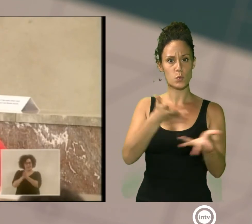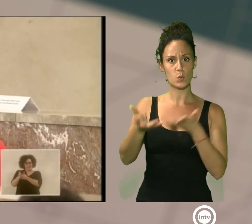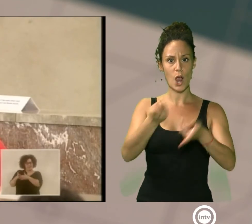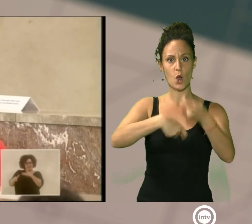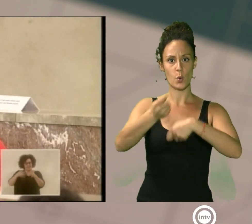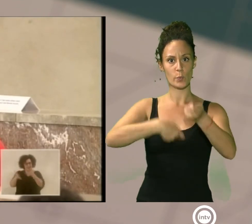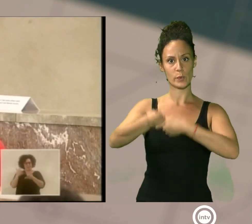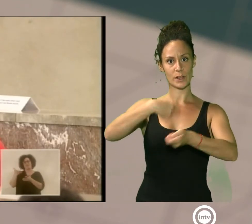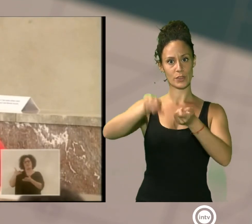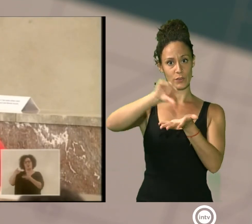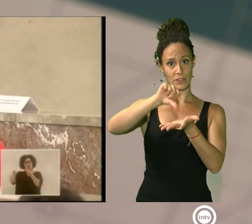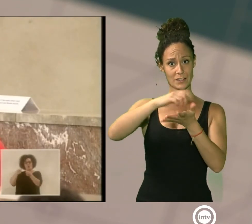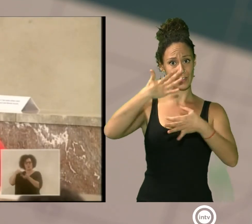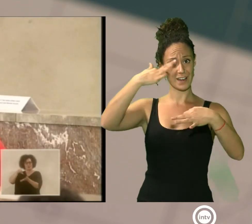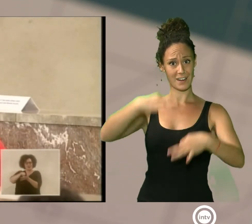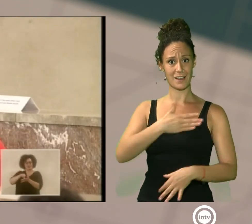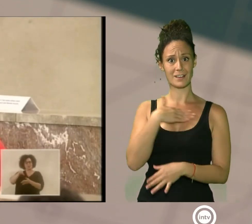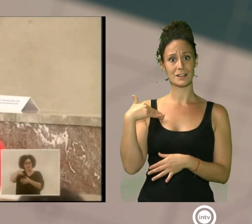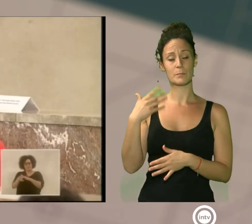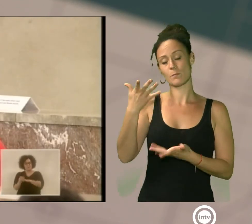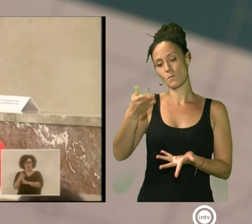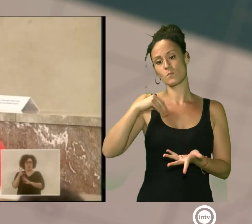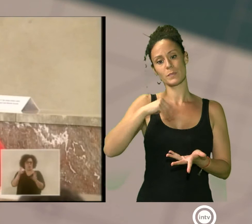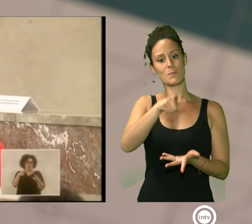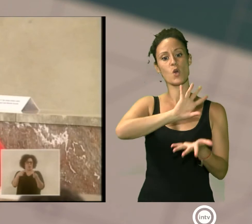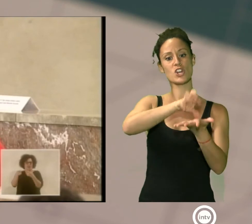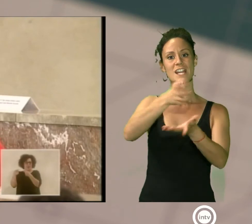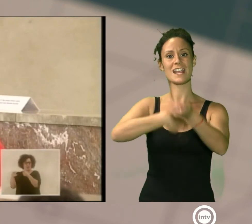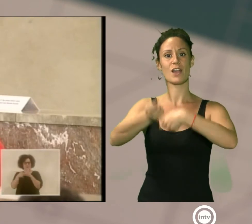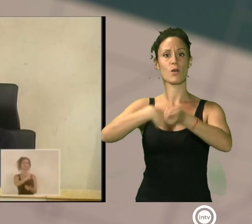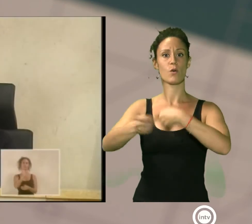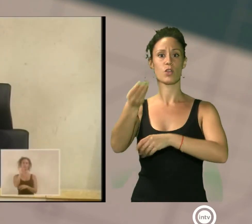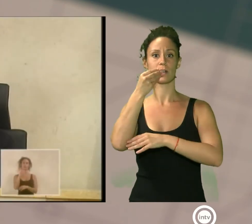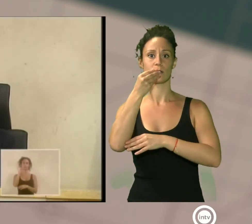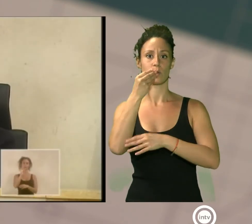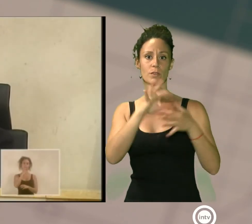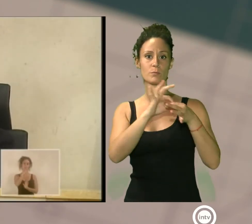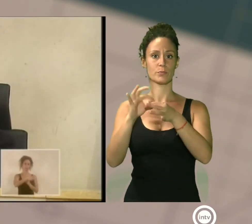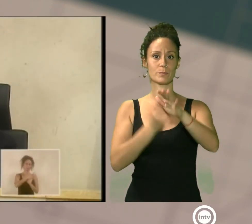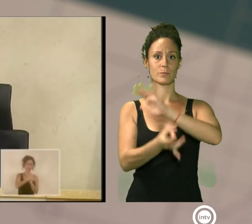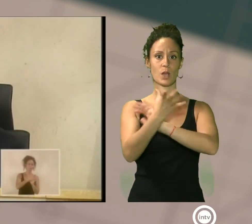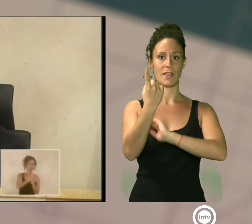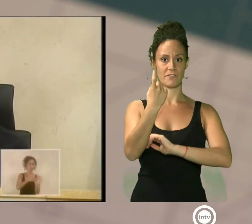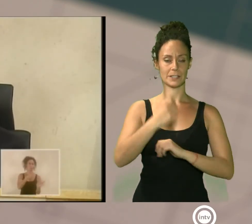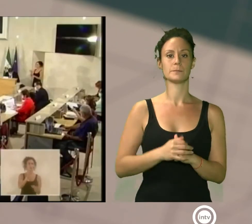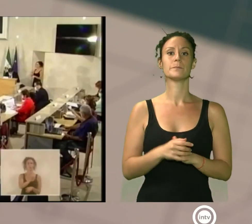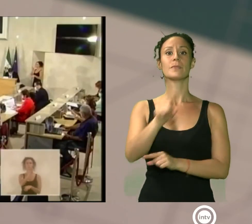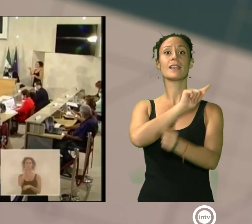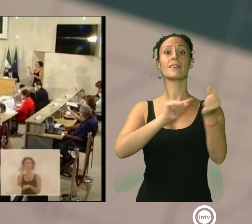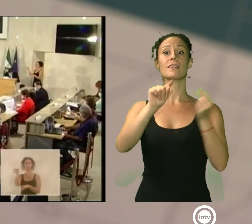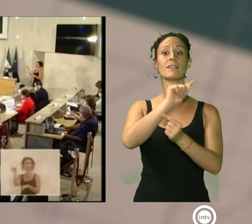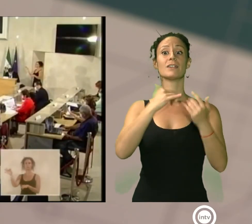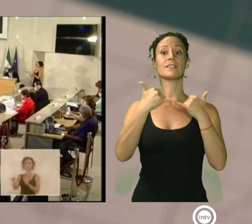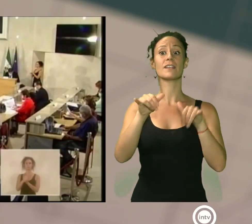comercio en el centro. Y ahí tenemos que implantar y poner nuevos negocios relacionados con la restauración. El debate del estado de la ciudad se ha celebrado en el Salón de